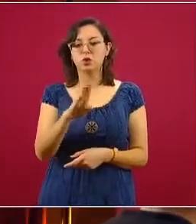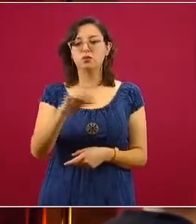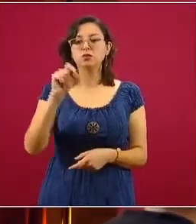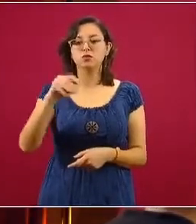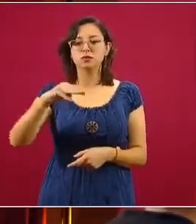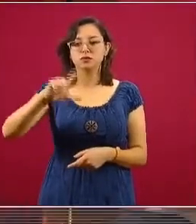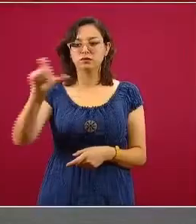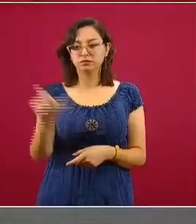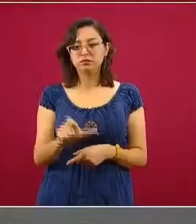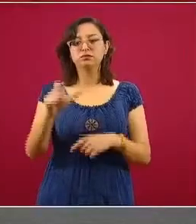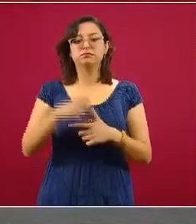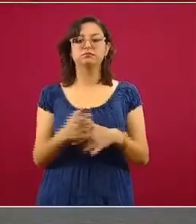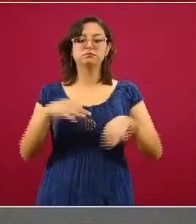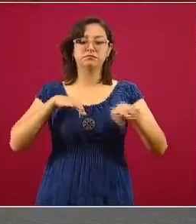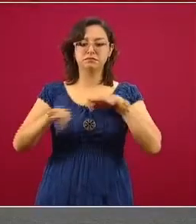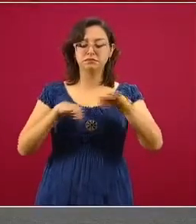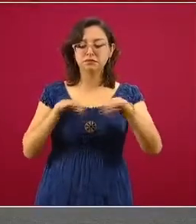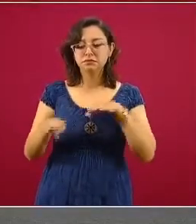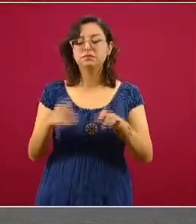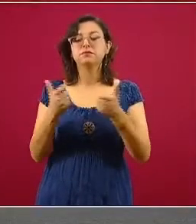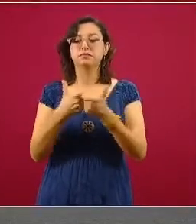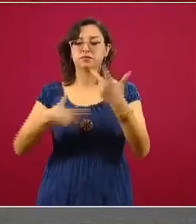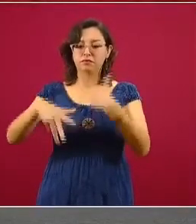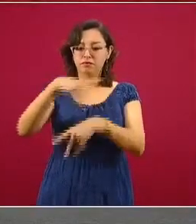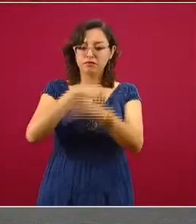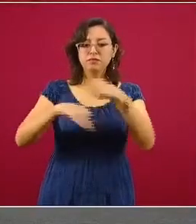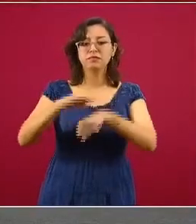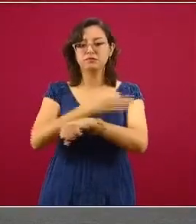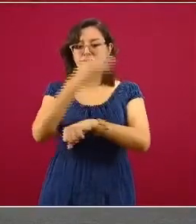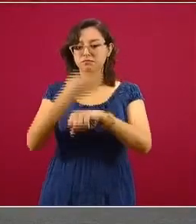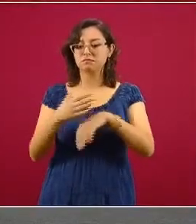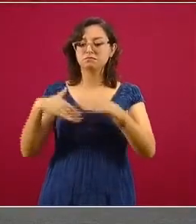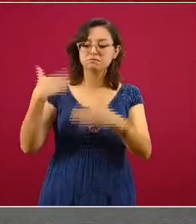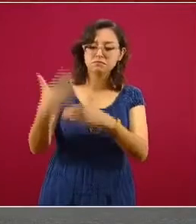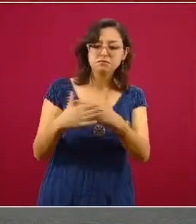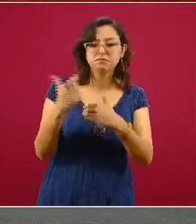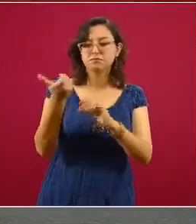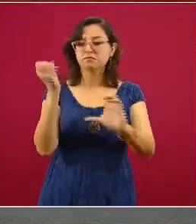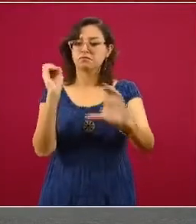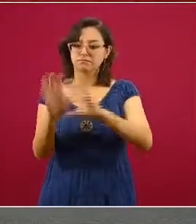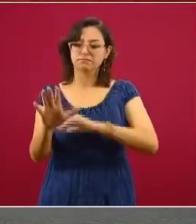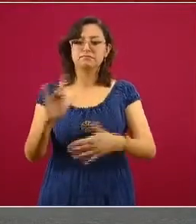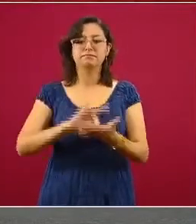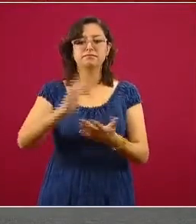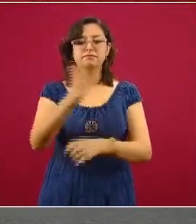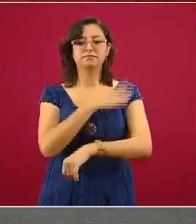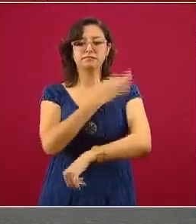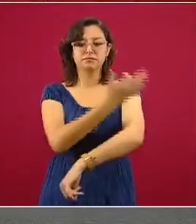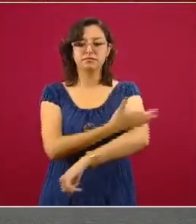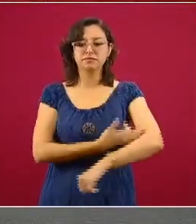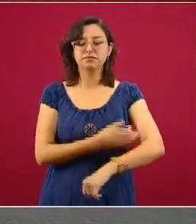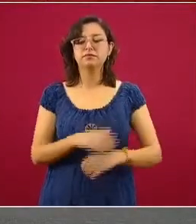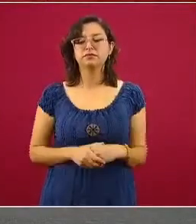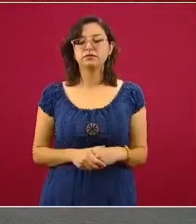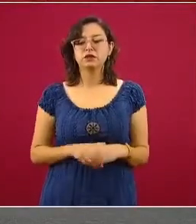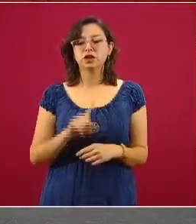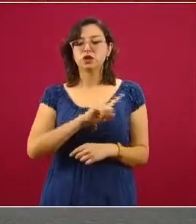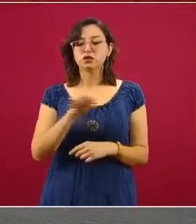Economía y Tesorería para en unos días más recibir su crédito. Gracias y buenas tardes. Soy, muchas gracias.